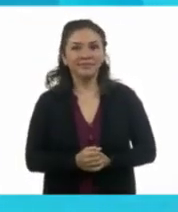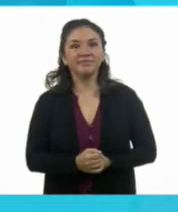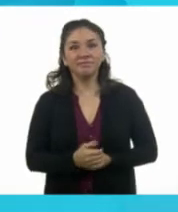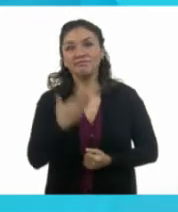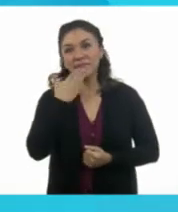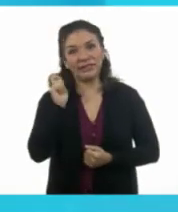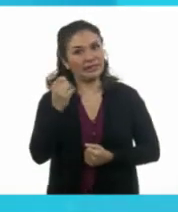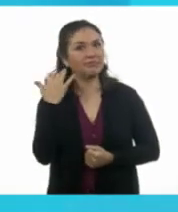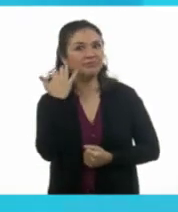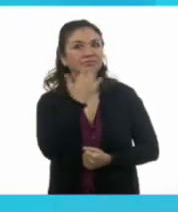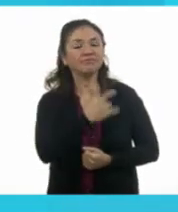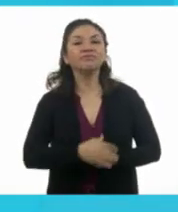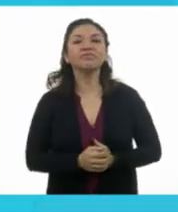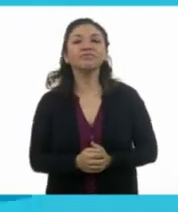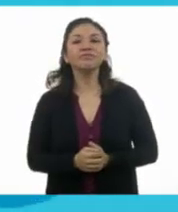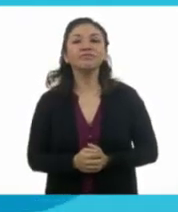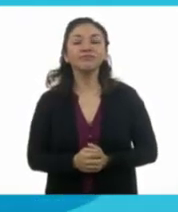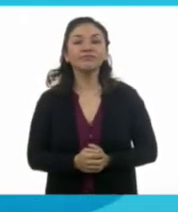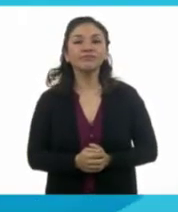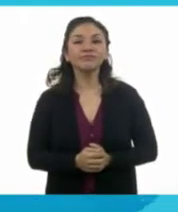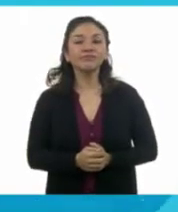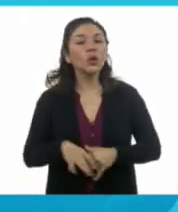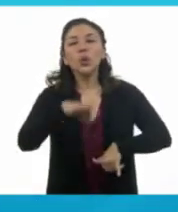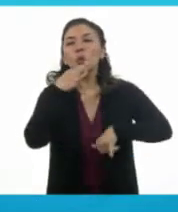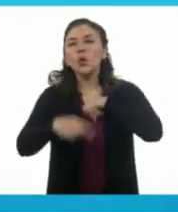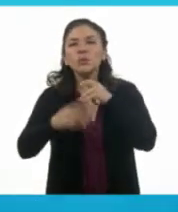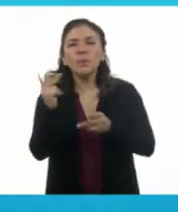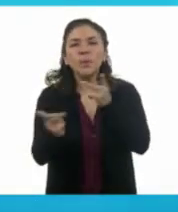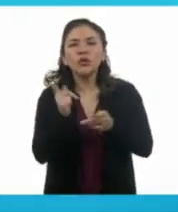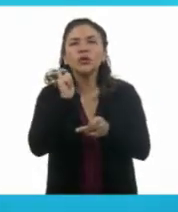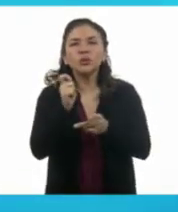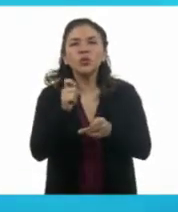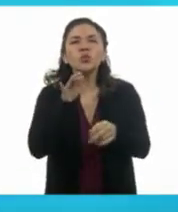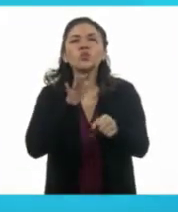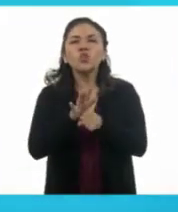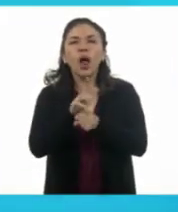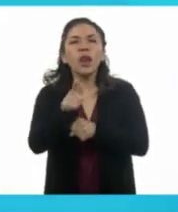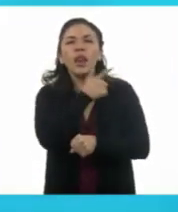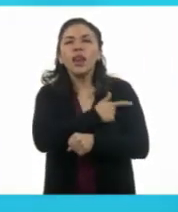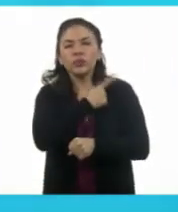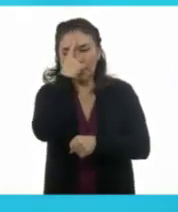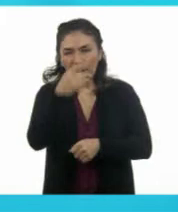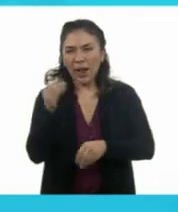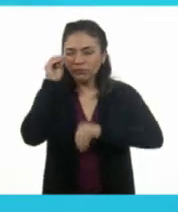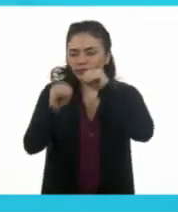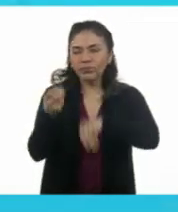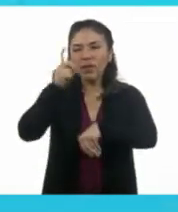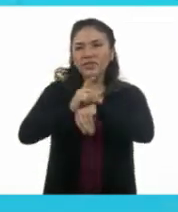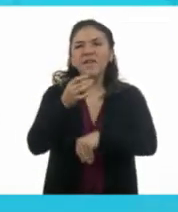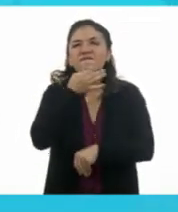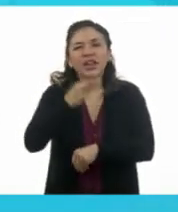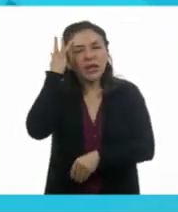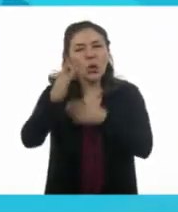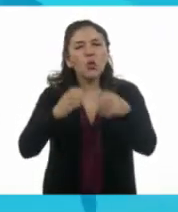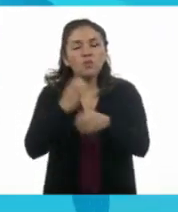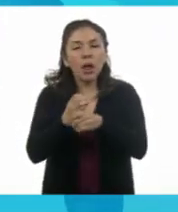¡Ese es Staff! La última pregunta, ¿Cuál sería un detalle para organizar tu cumpleaños? El inciso B